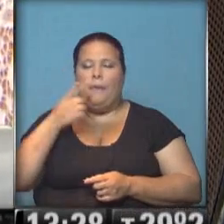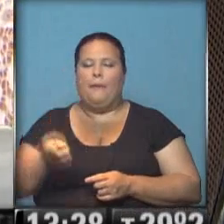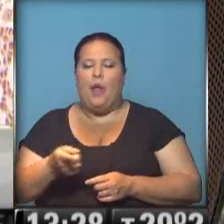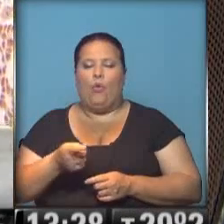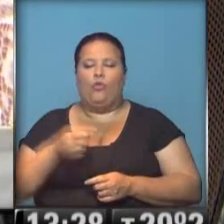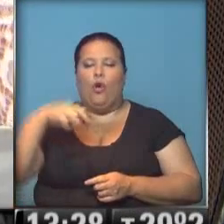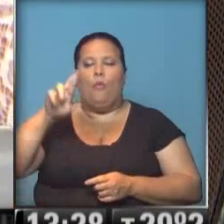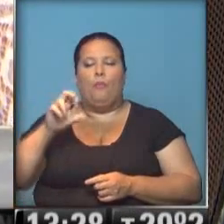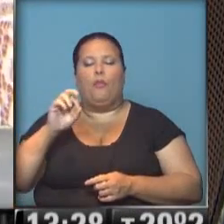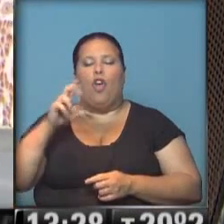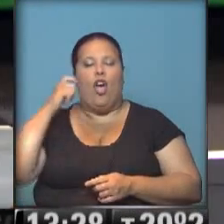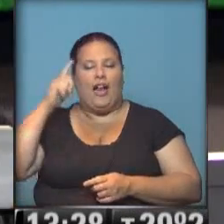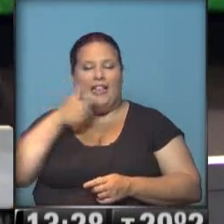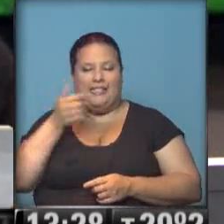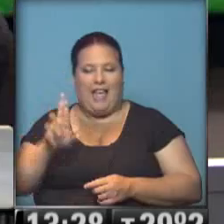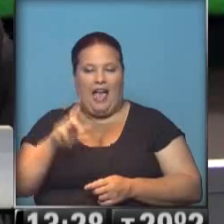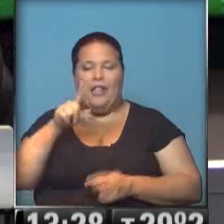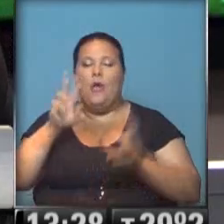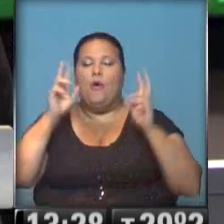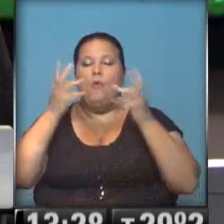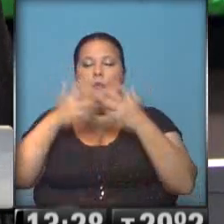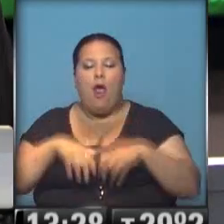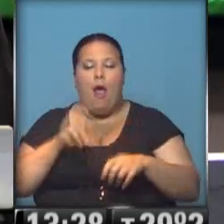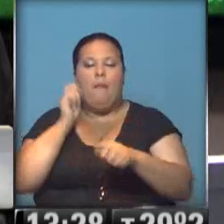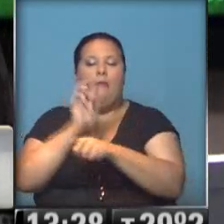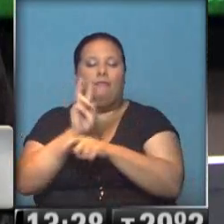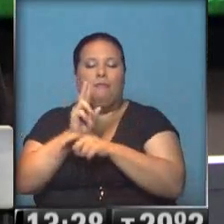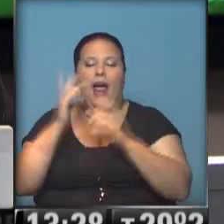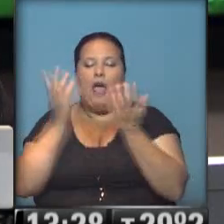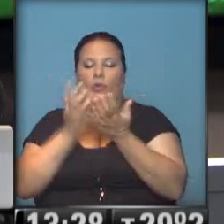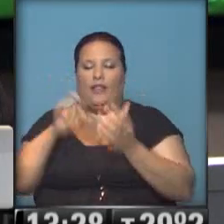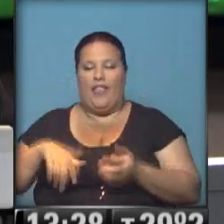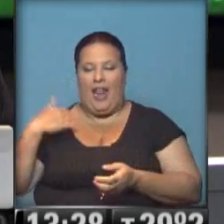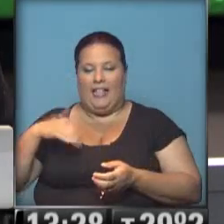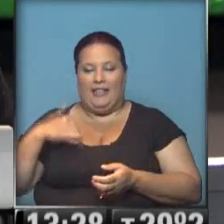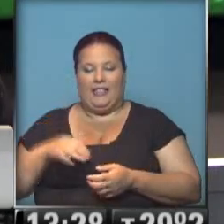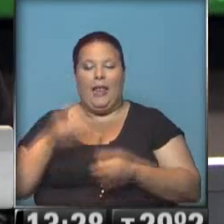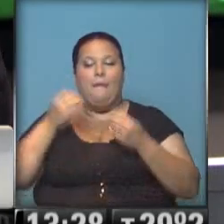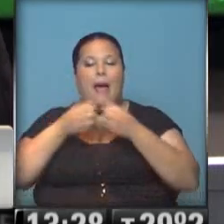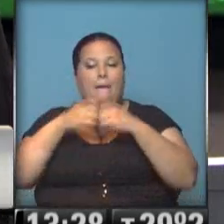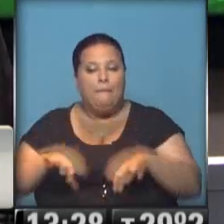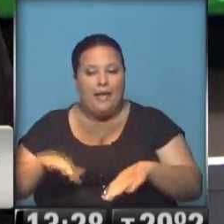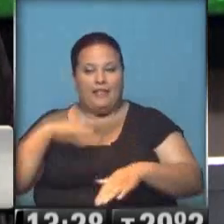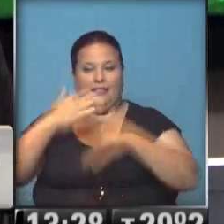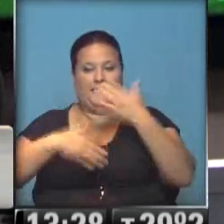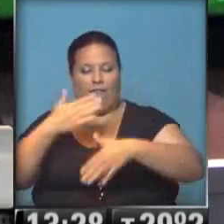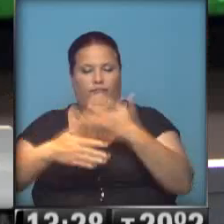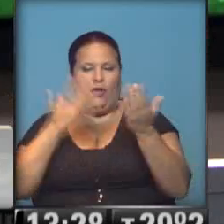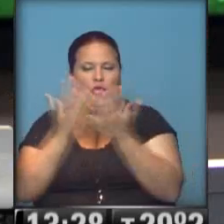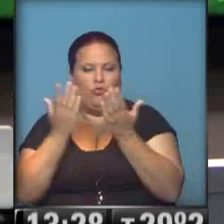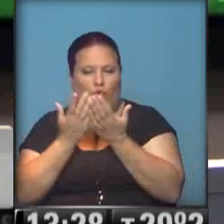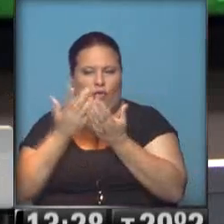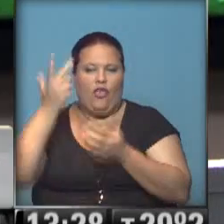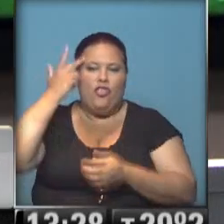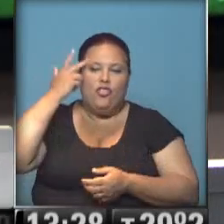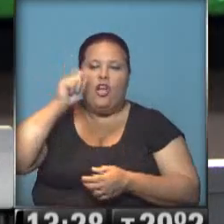por el Progresar. Este programa de respaldo a estudiantes argentinos, para que inicien y prosigan los estudios entre